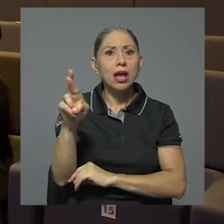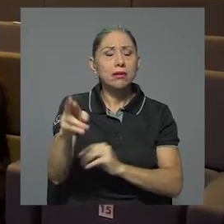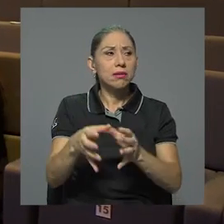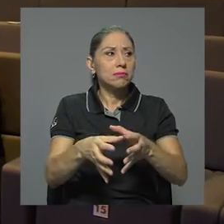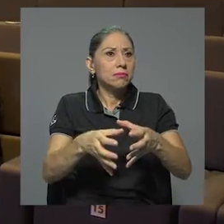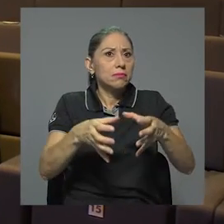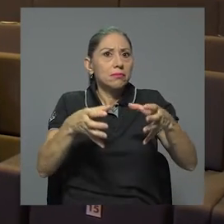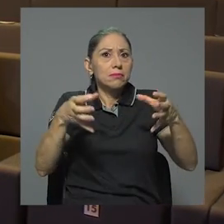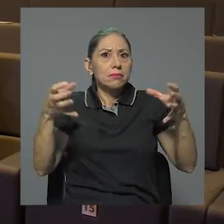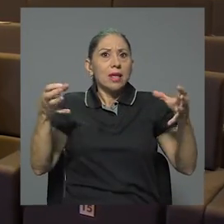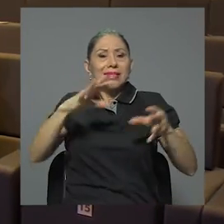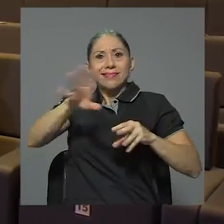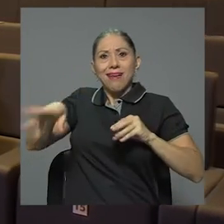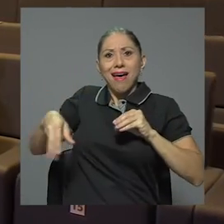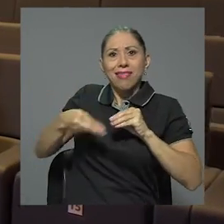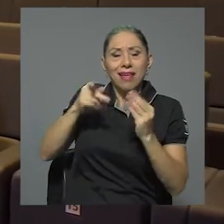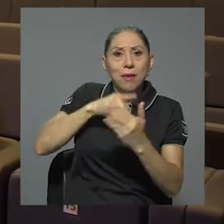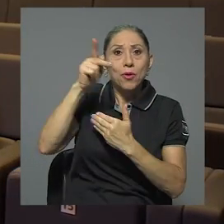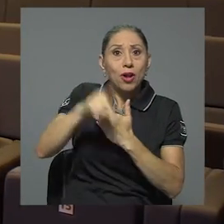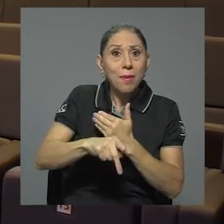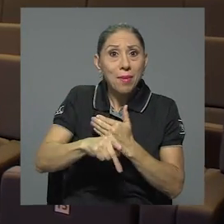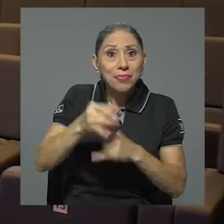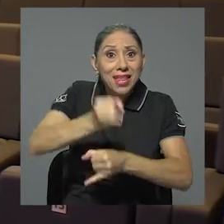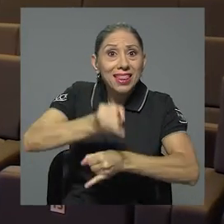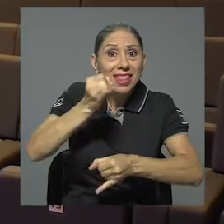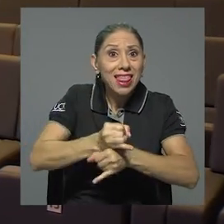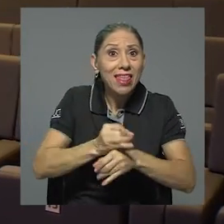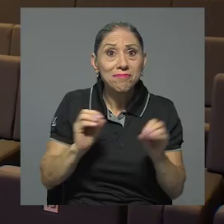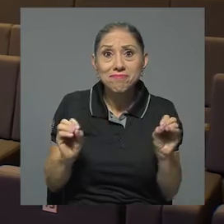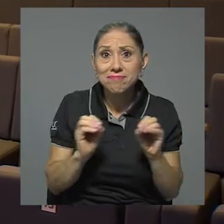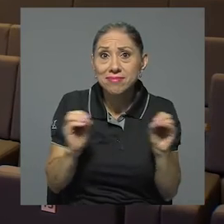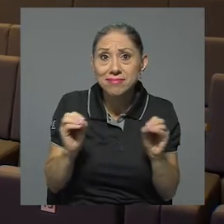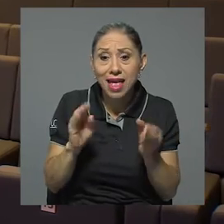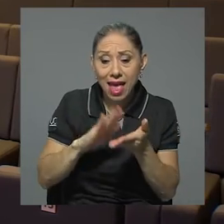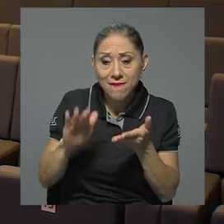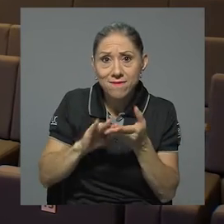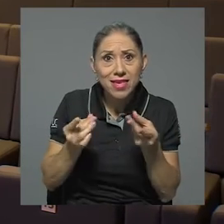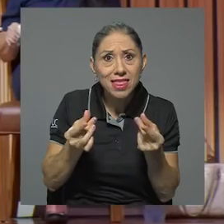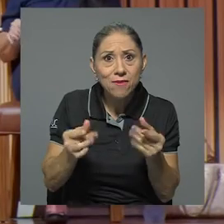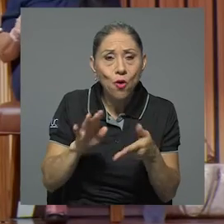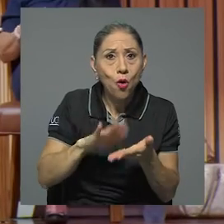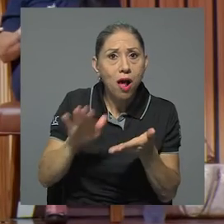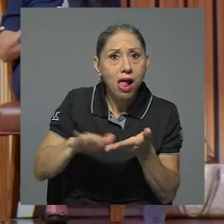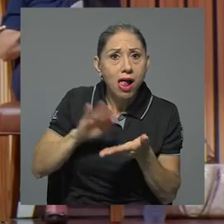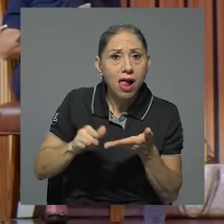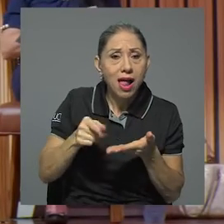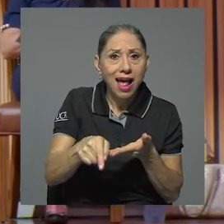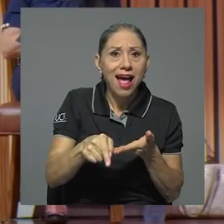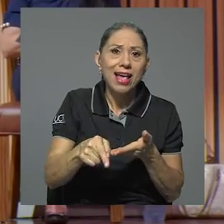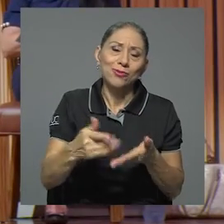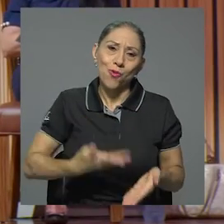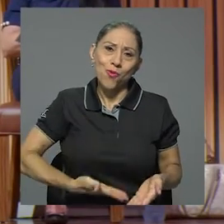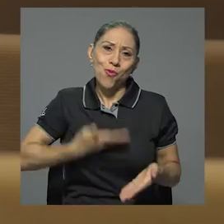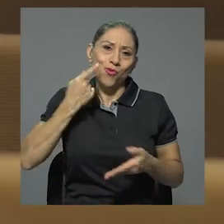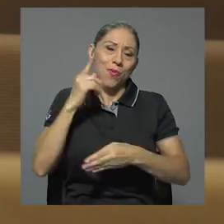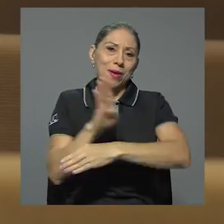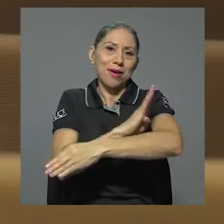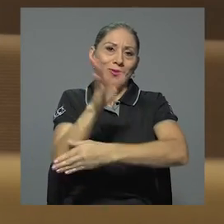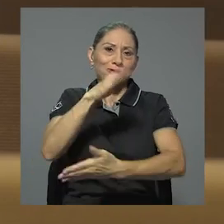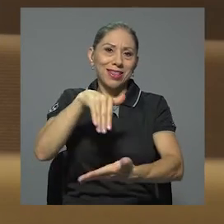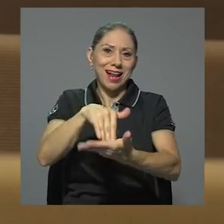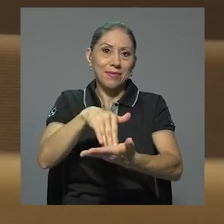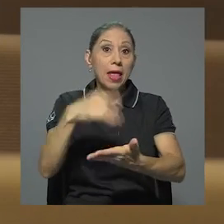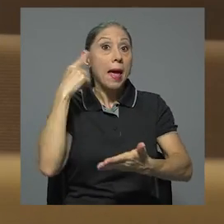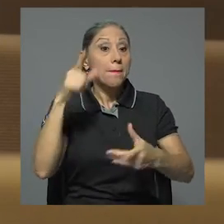adhiera al programa de entidad libre de efectivo, es un enorme orgullo y satisfacción para el Banco Central. Para alcanzar este reconocimiento, el